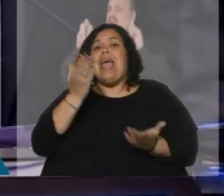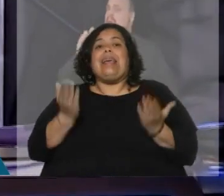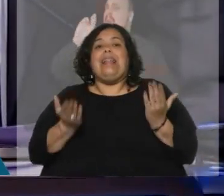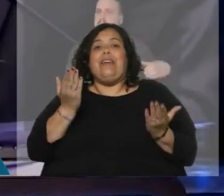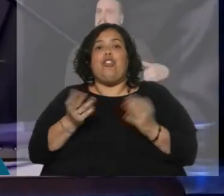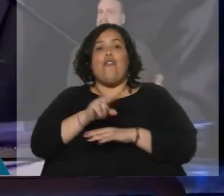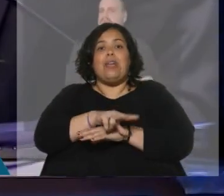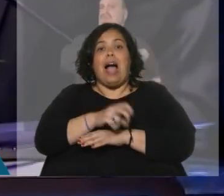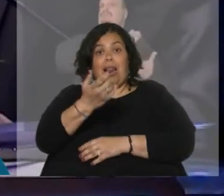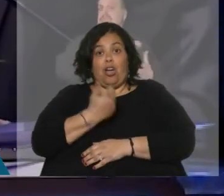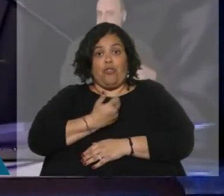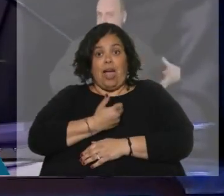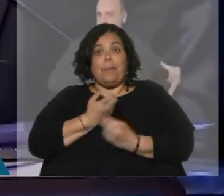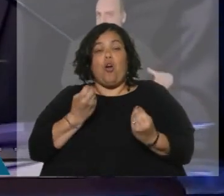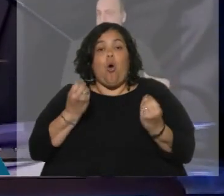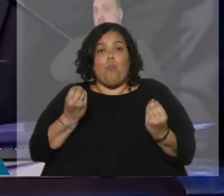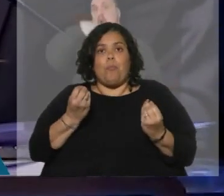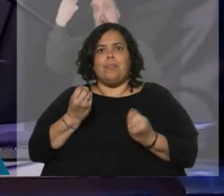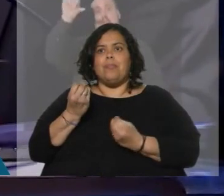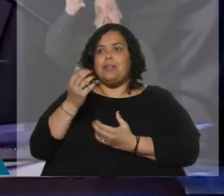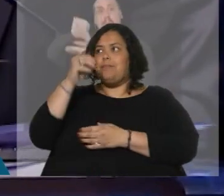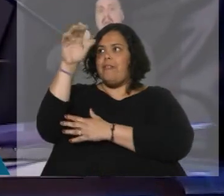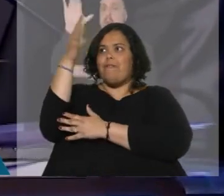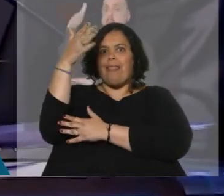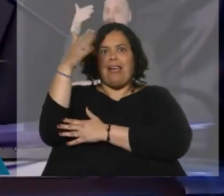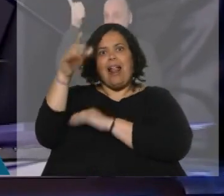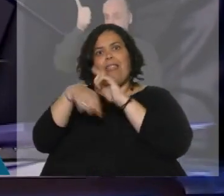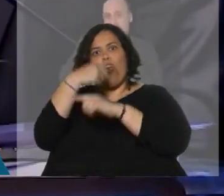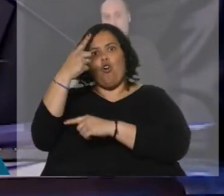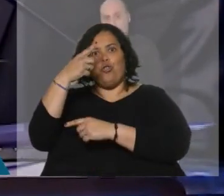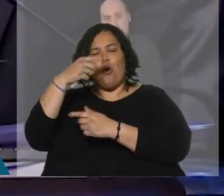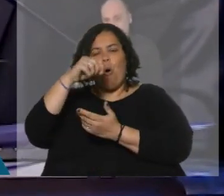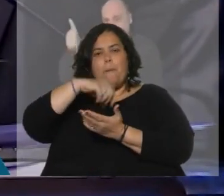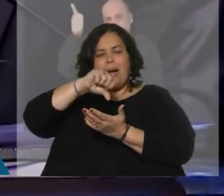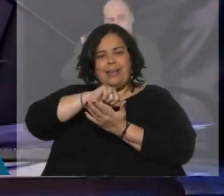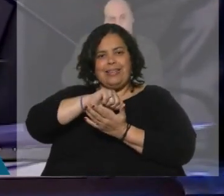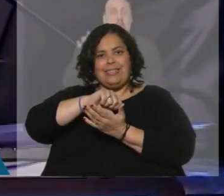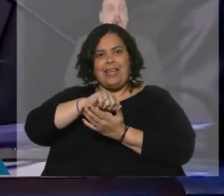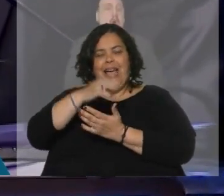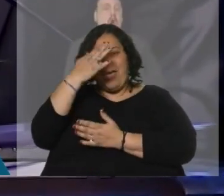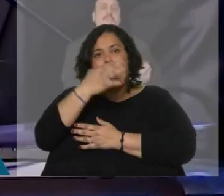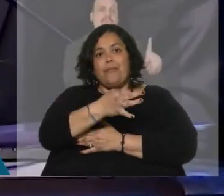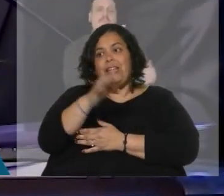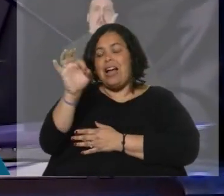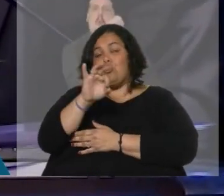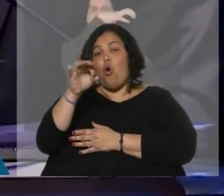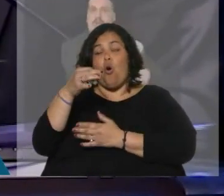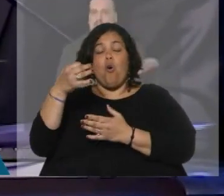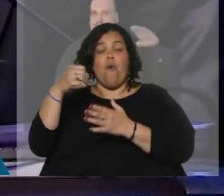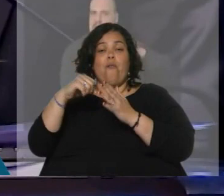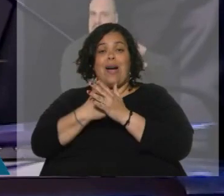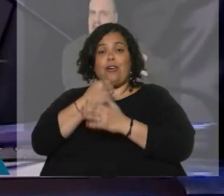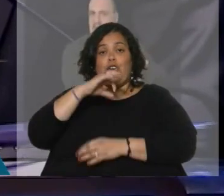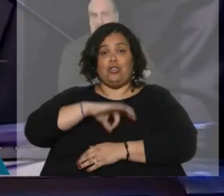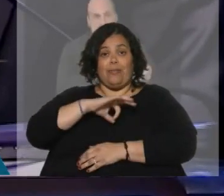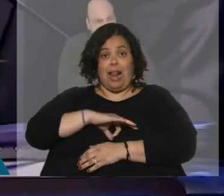Poner la bandera de otro país, en las Malvinas o en el Banco Central, como plantea este señor, es simplemente